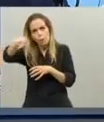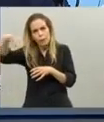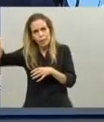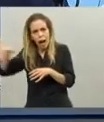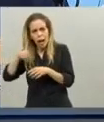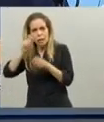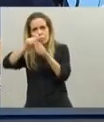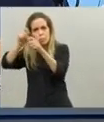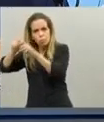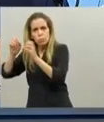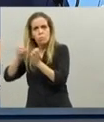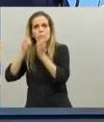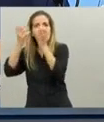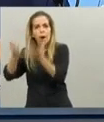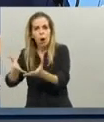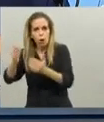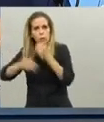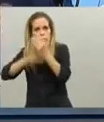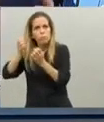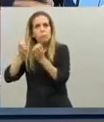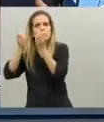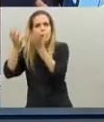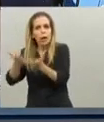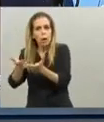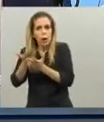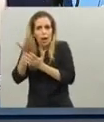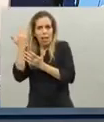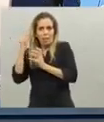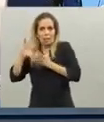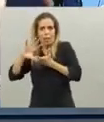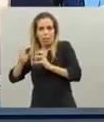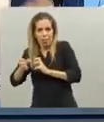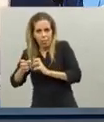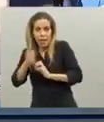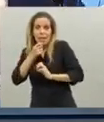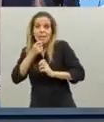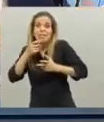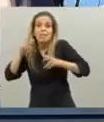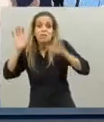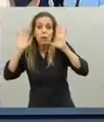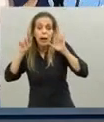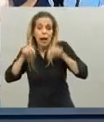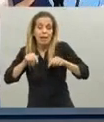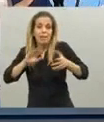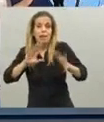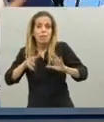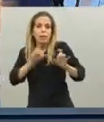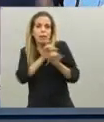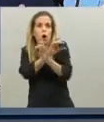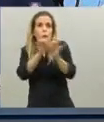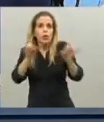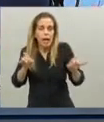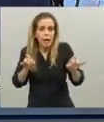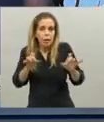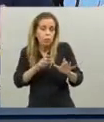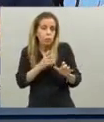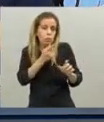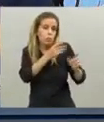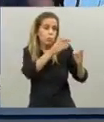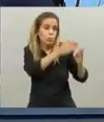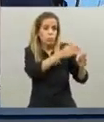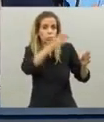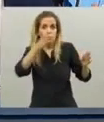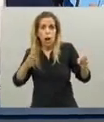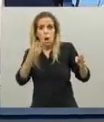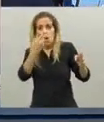muy deteriorada si nos hubiera agarrado estuviéramos en este nivel de contagio a los 10 días de llegar o a los